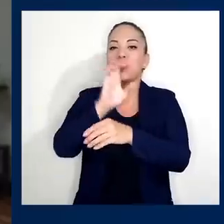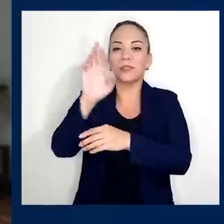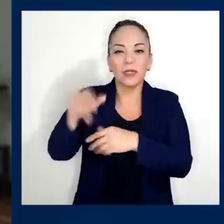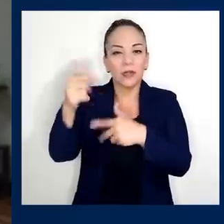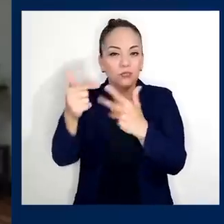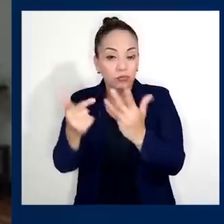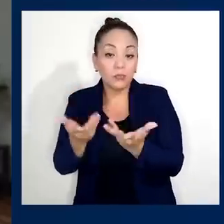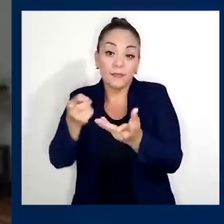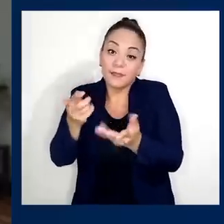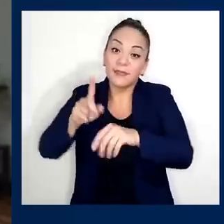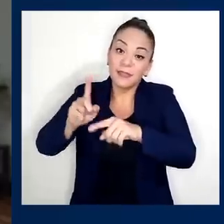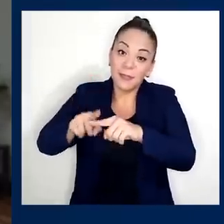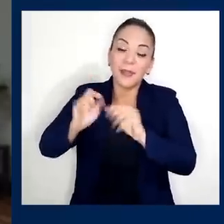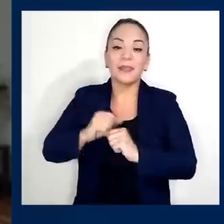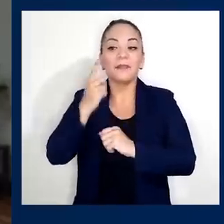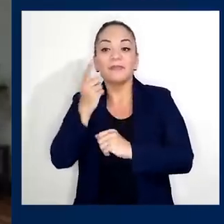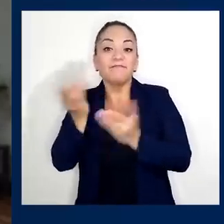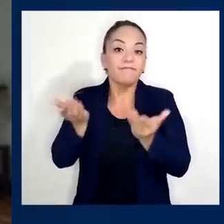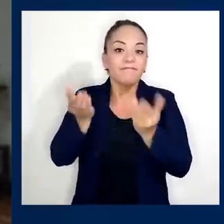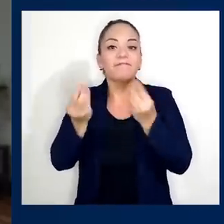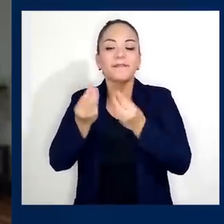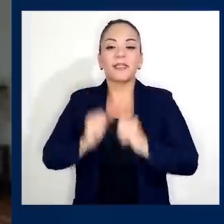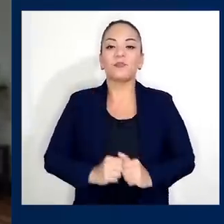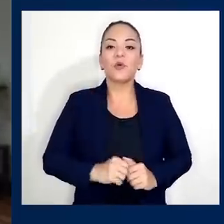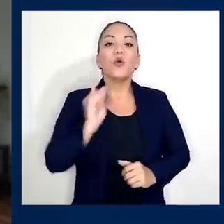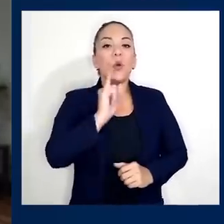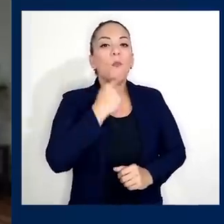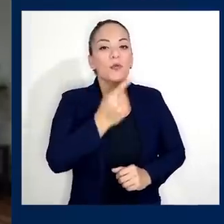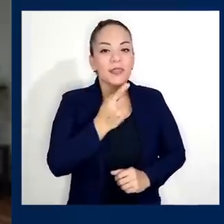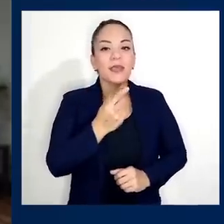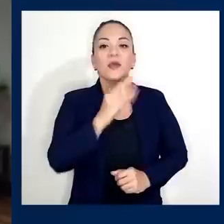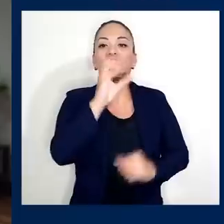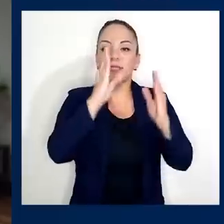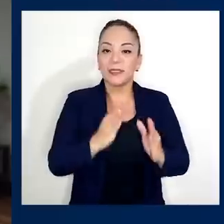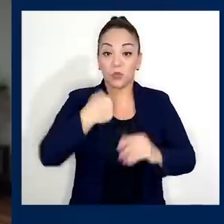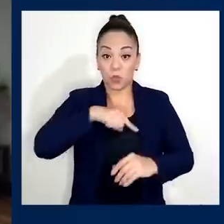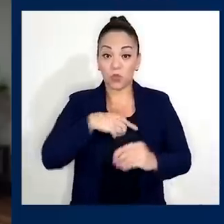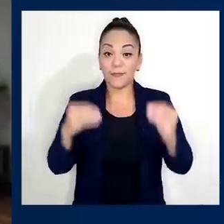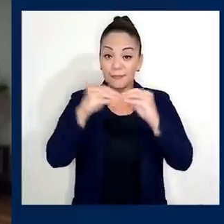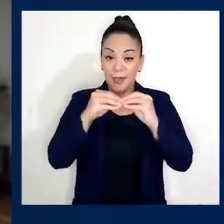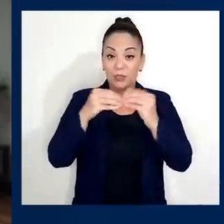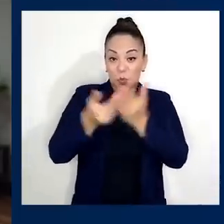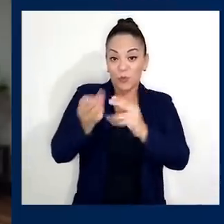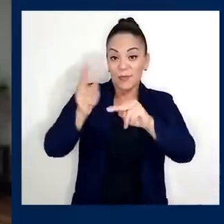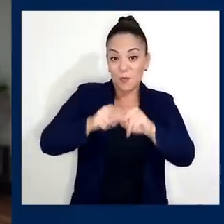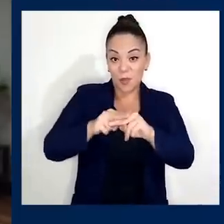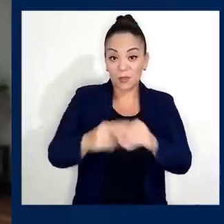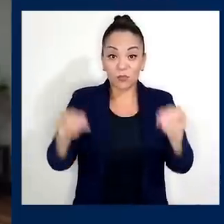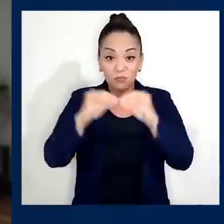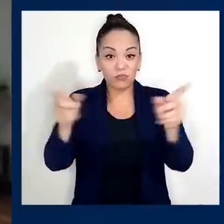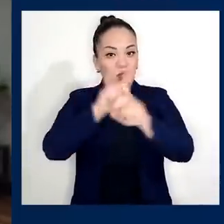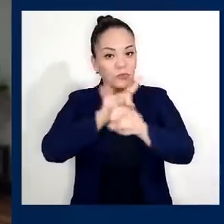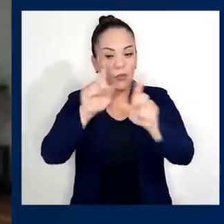la aguja, señor presidente. Como dije, compatriotas, no vamos a poner más impuestos. Pero sí